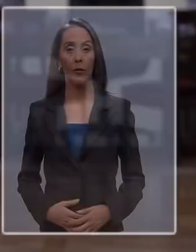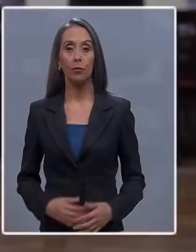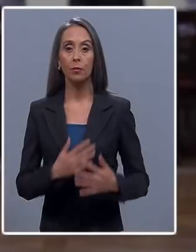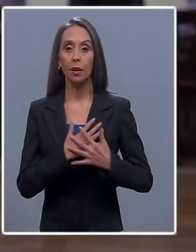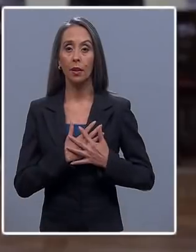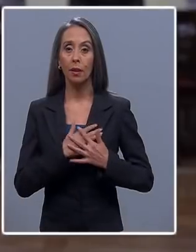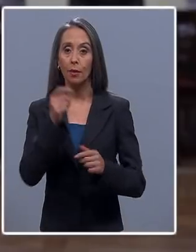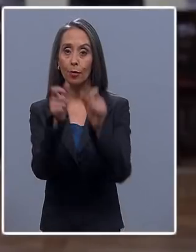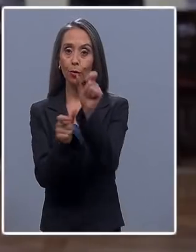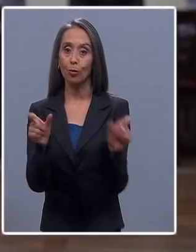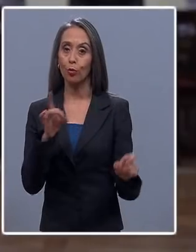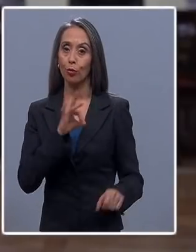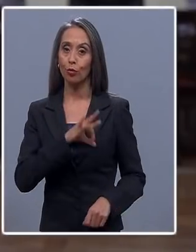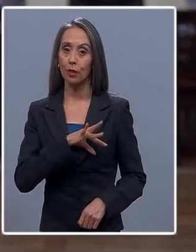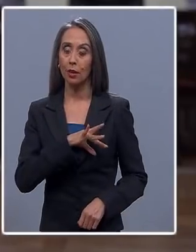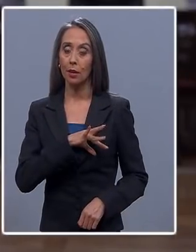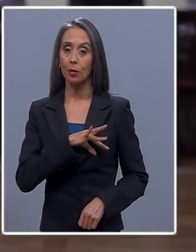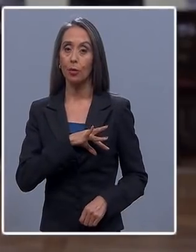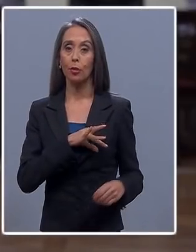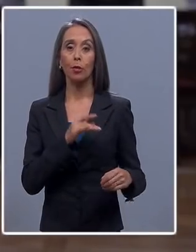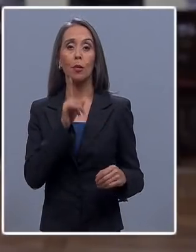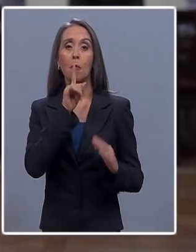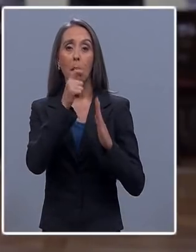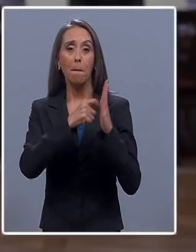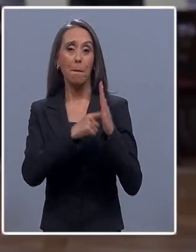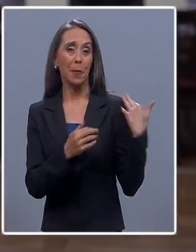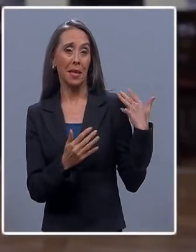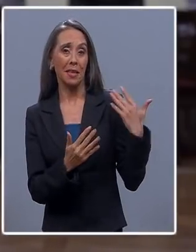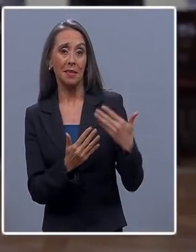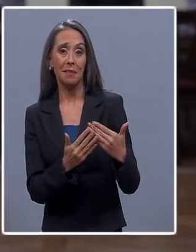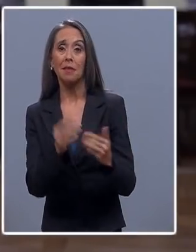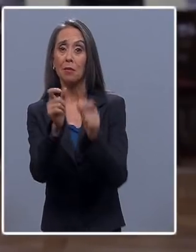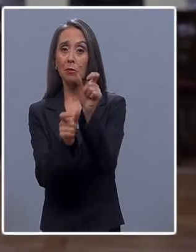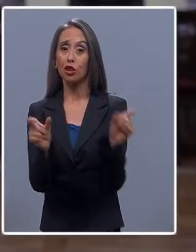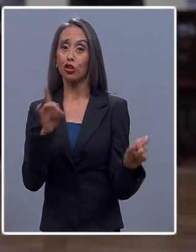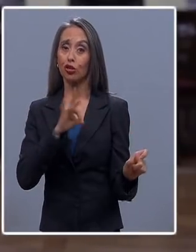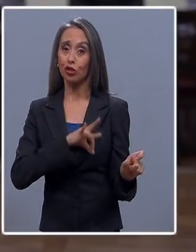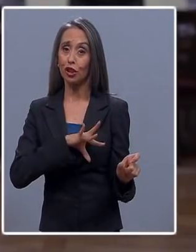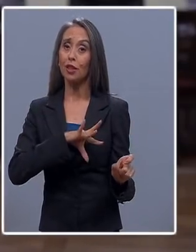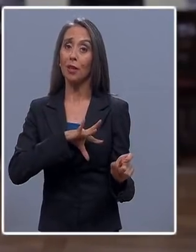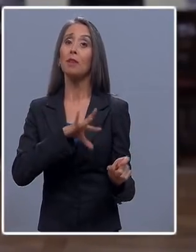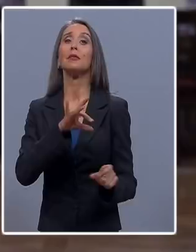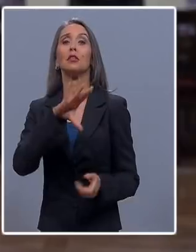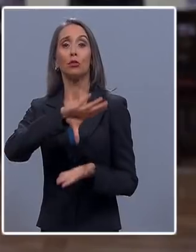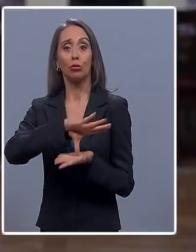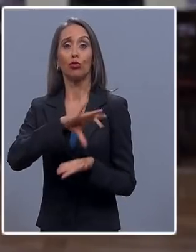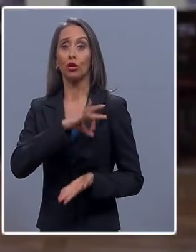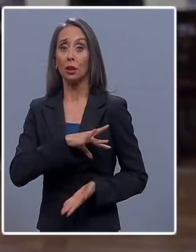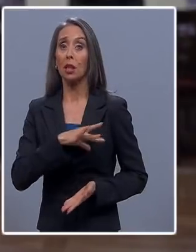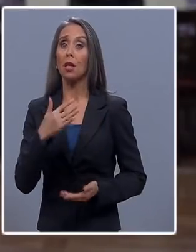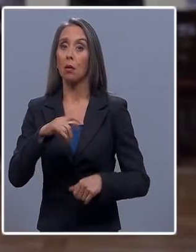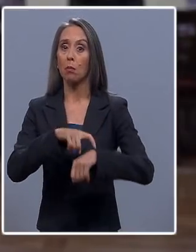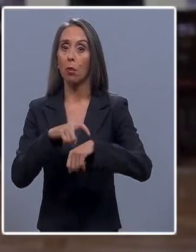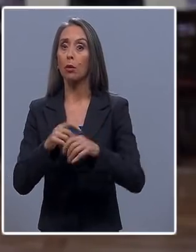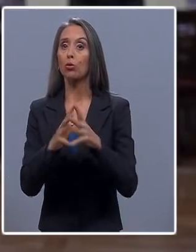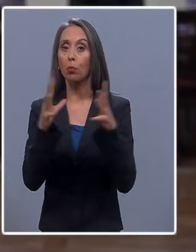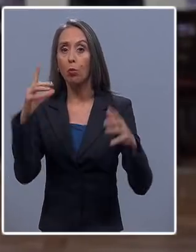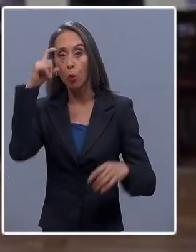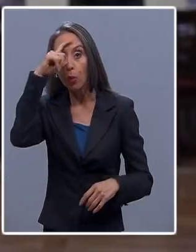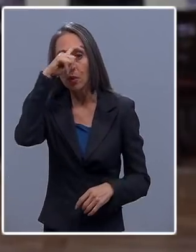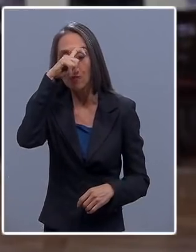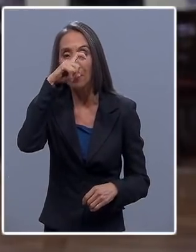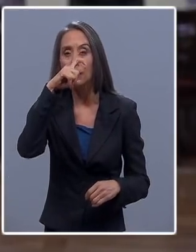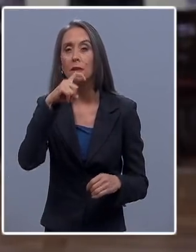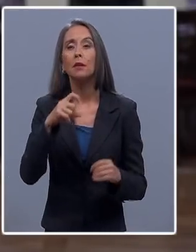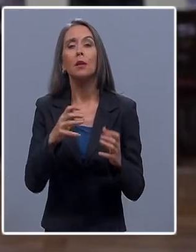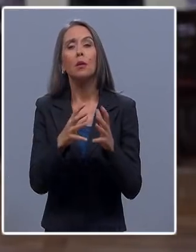Queridos compatriotas, en los últimos meses, Chile y los chilenos, hemos vivido tiempos muy difíciles, debido